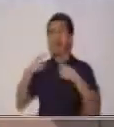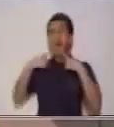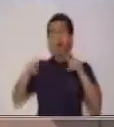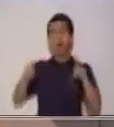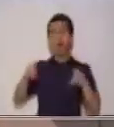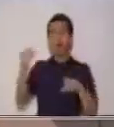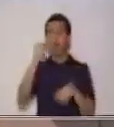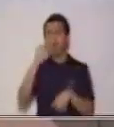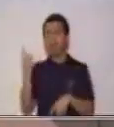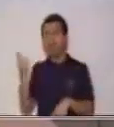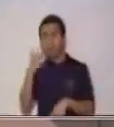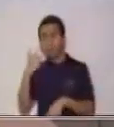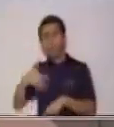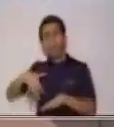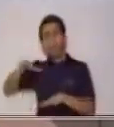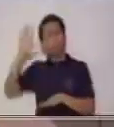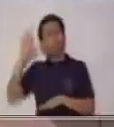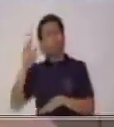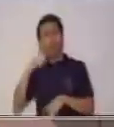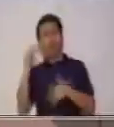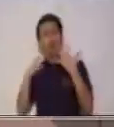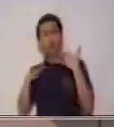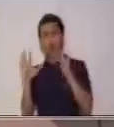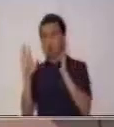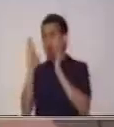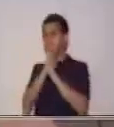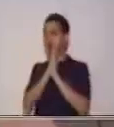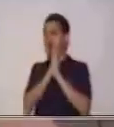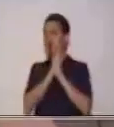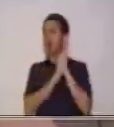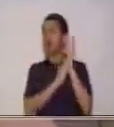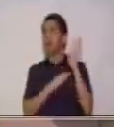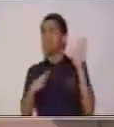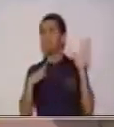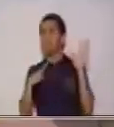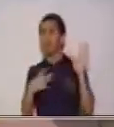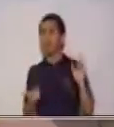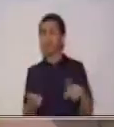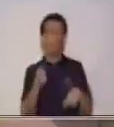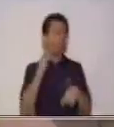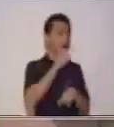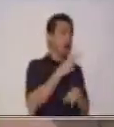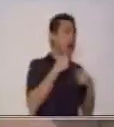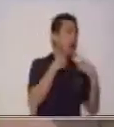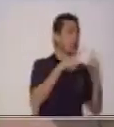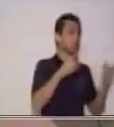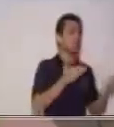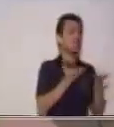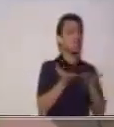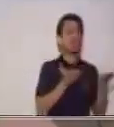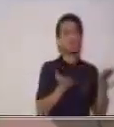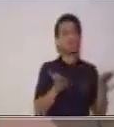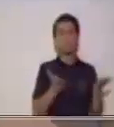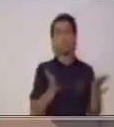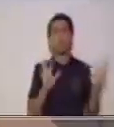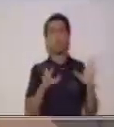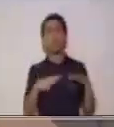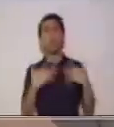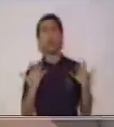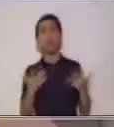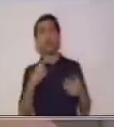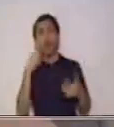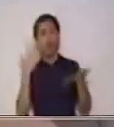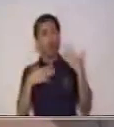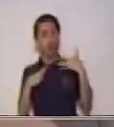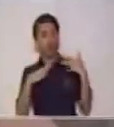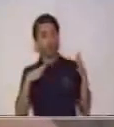qué colores predominan en los anuncios de comida, qué colores predominan en los servicios. ¿Sí? Para que tú lo observes